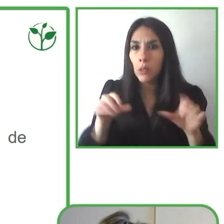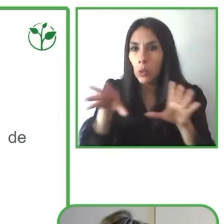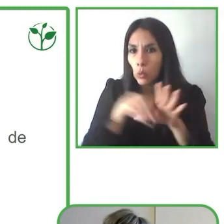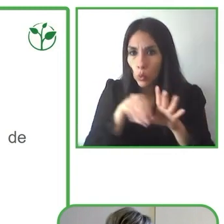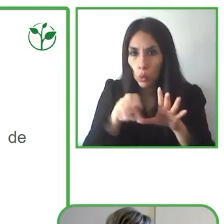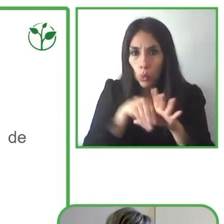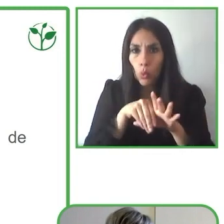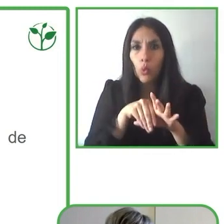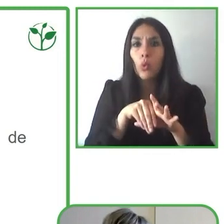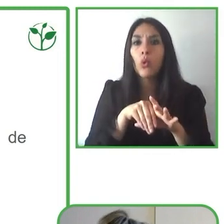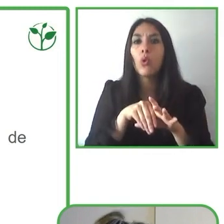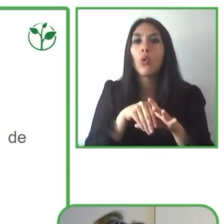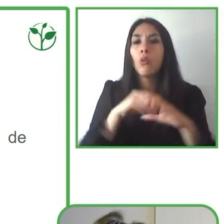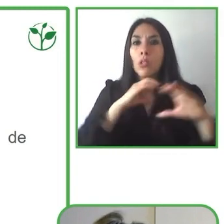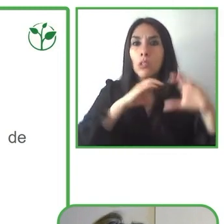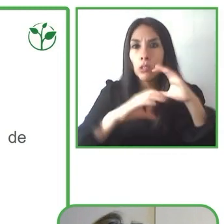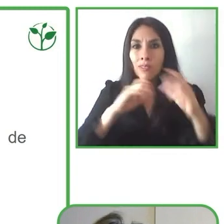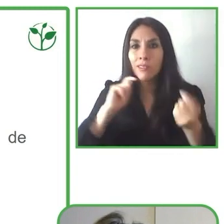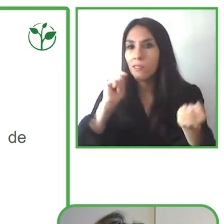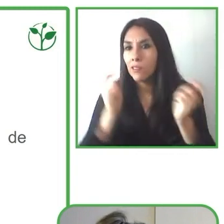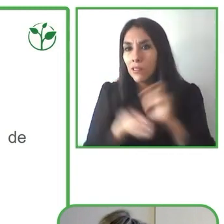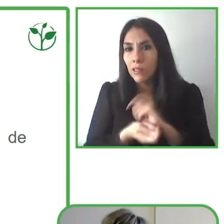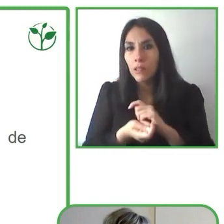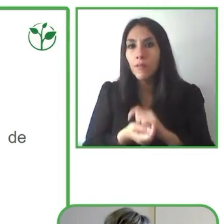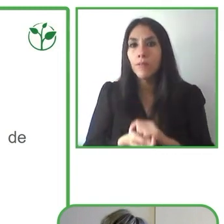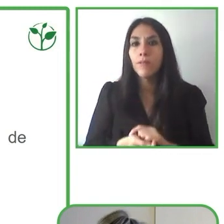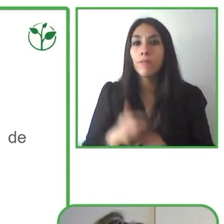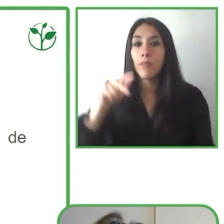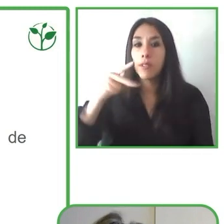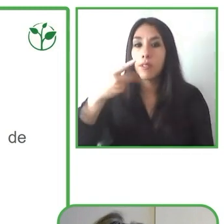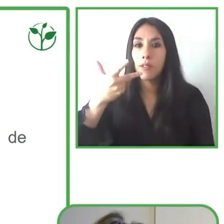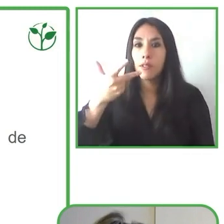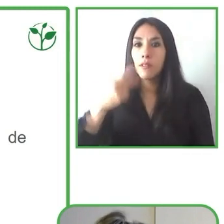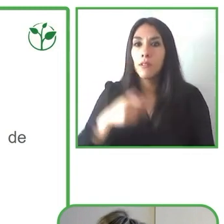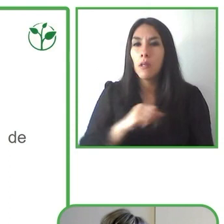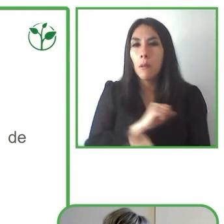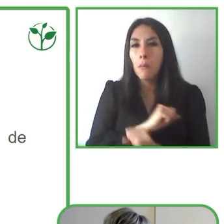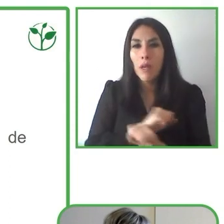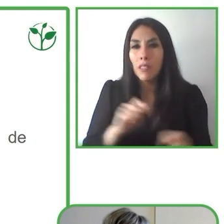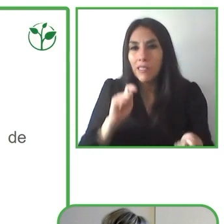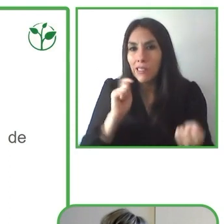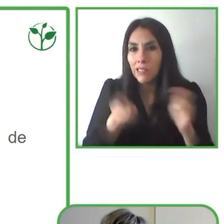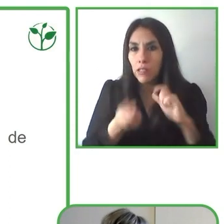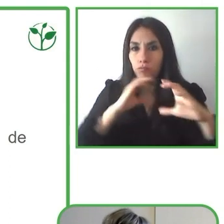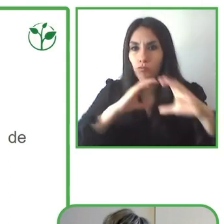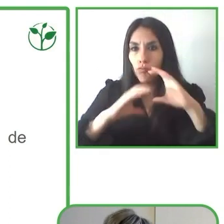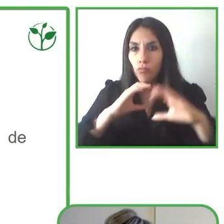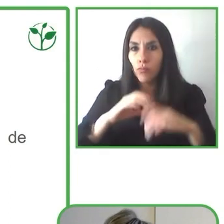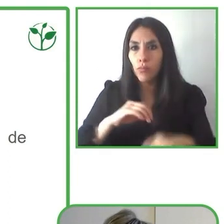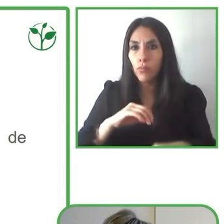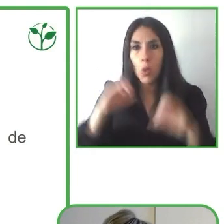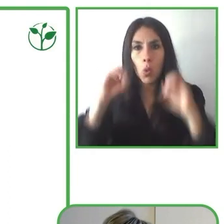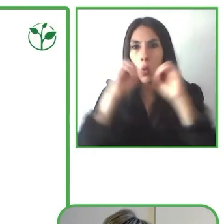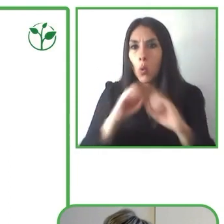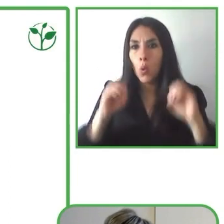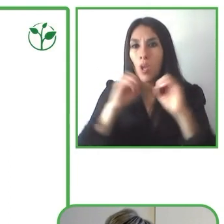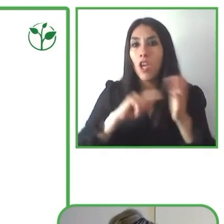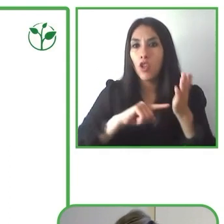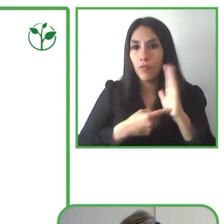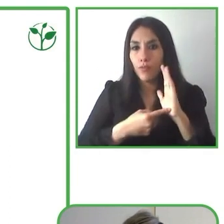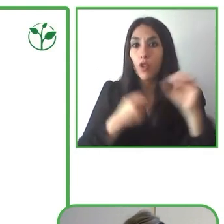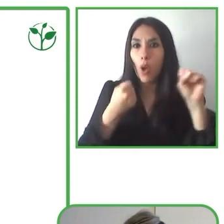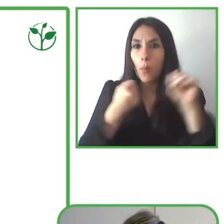imposible transformar la comunicación sin el apoyo de la tecnología digital.